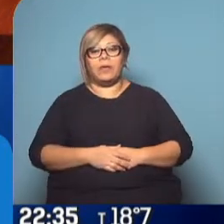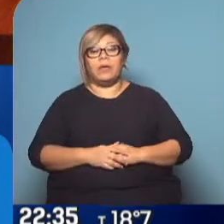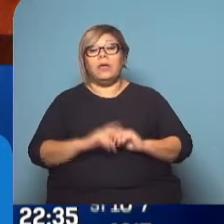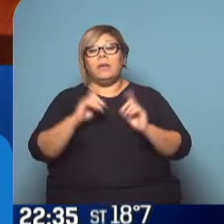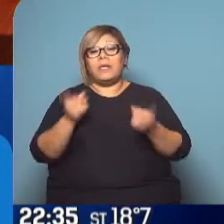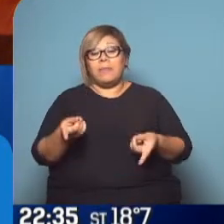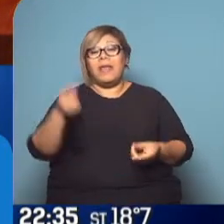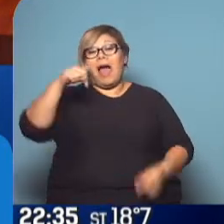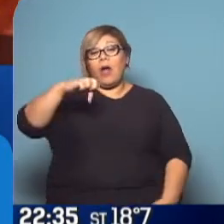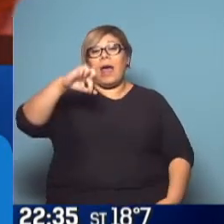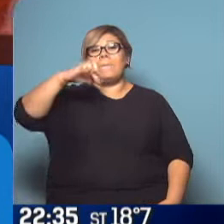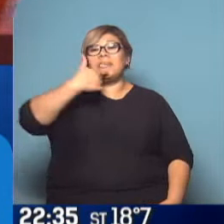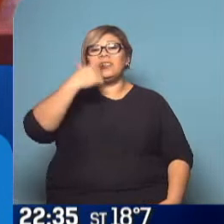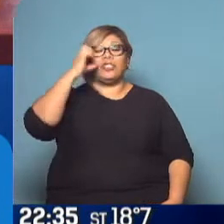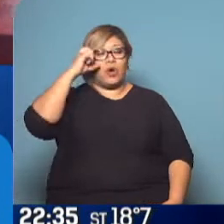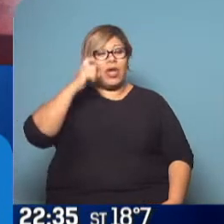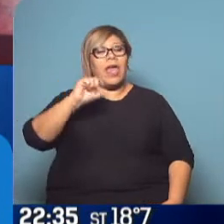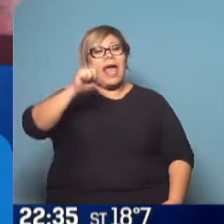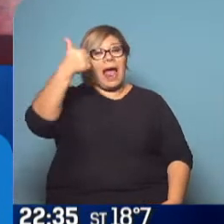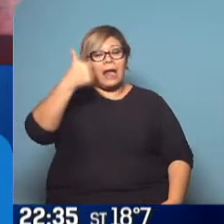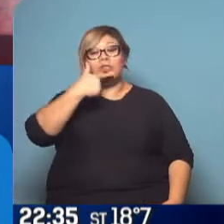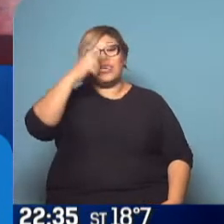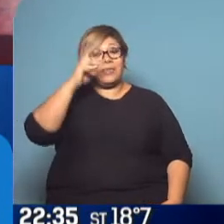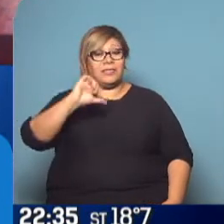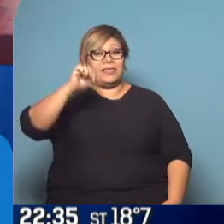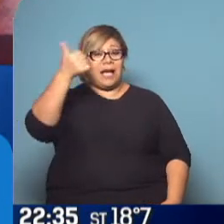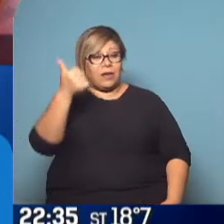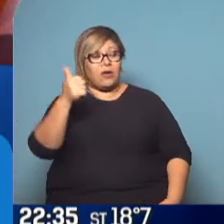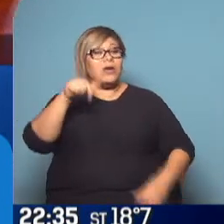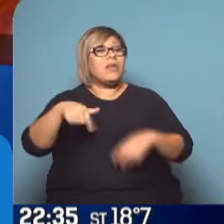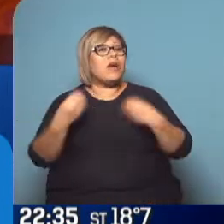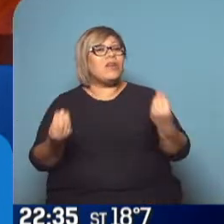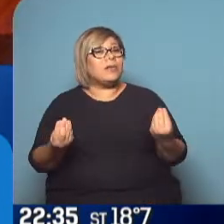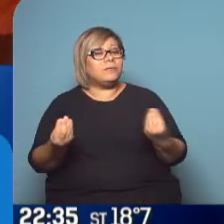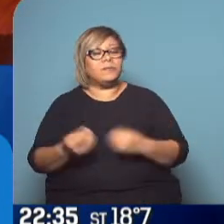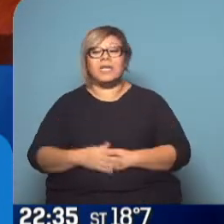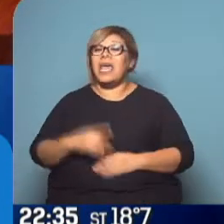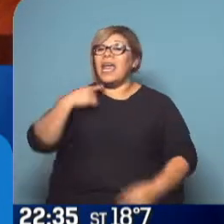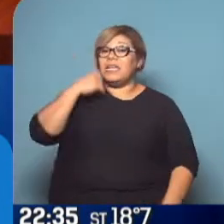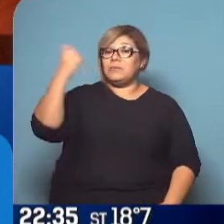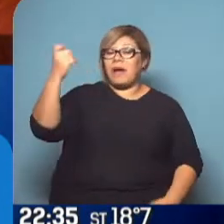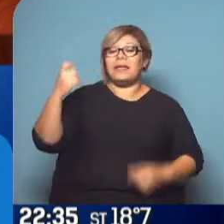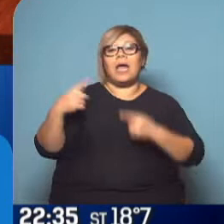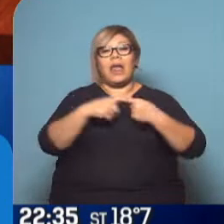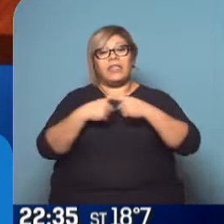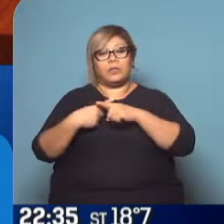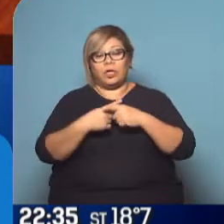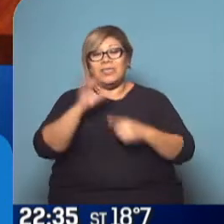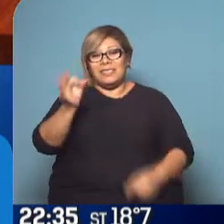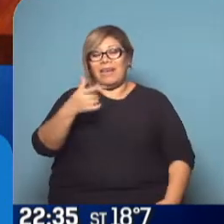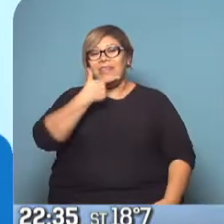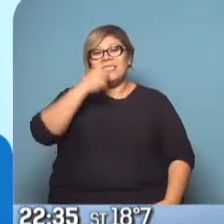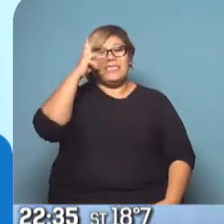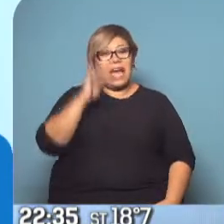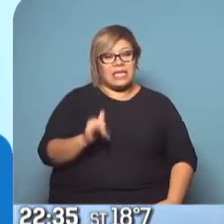ganó las elecciones. ¿Y entonces, José? Bueno, es una de las cuestiones que se está discutiendo en España en este momento, Jorge. Recordemos que Pedro Sánchez está gobernando